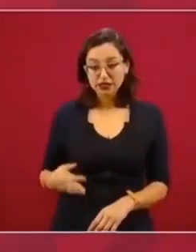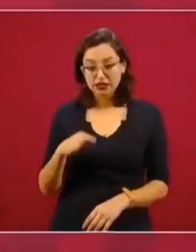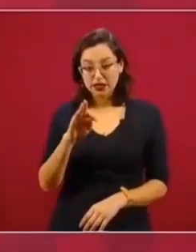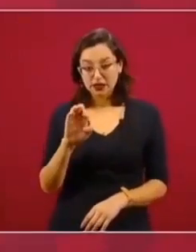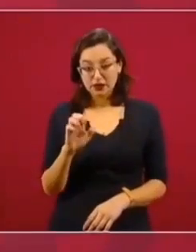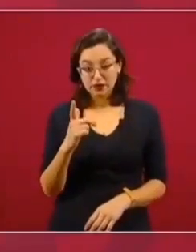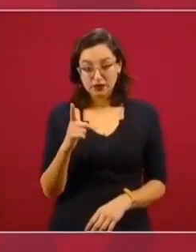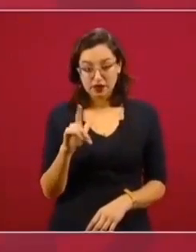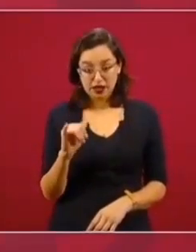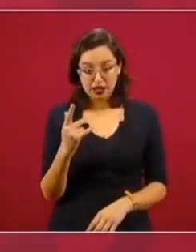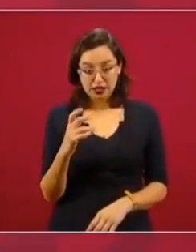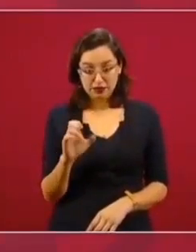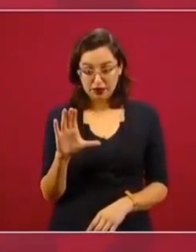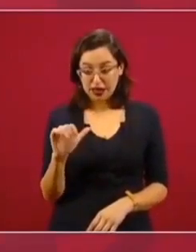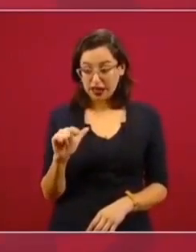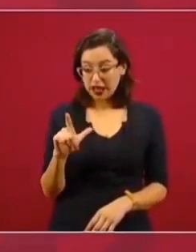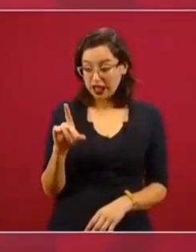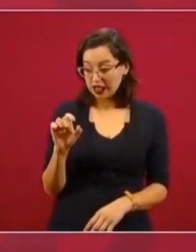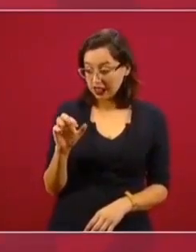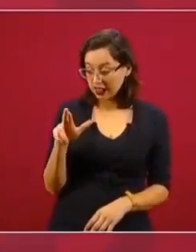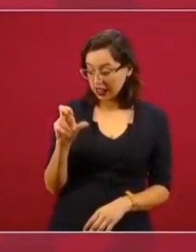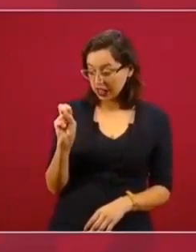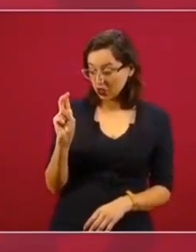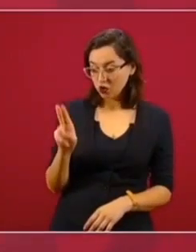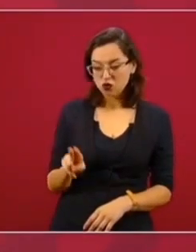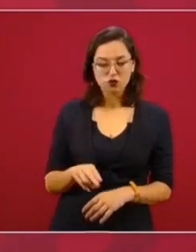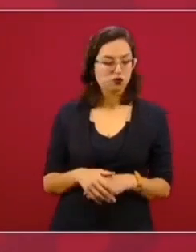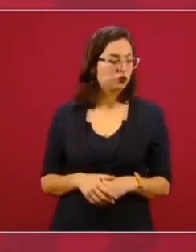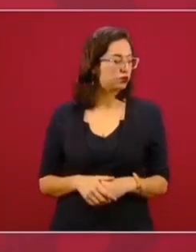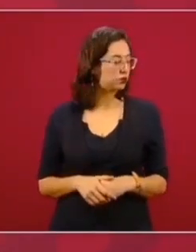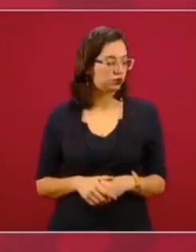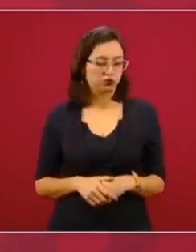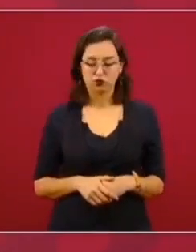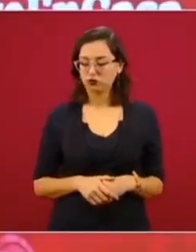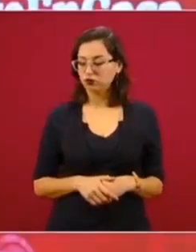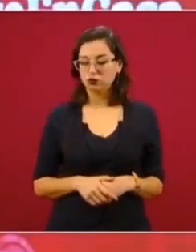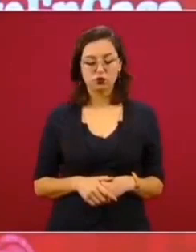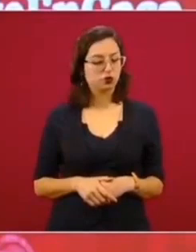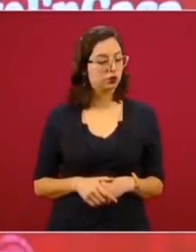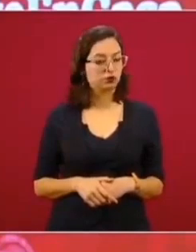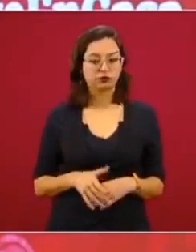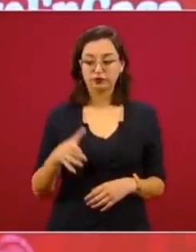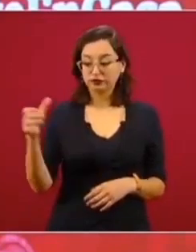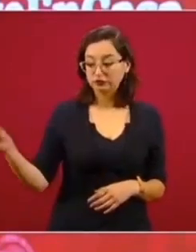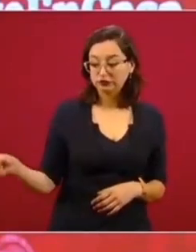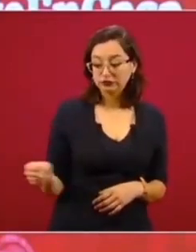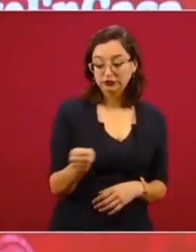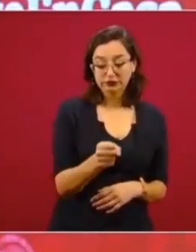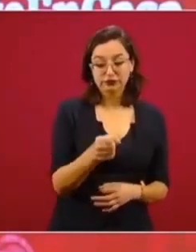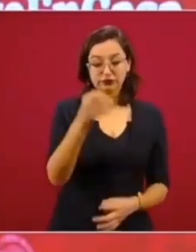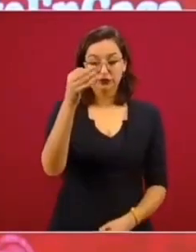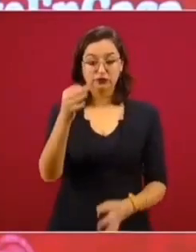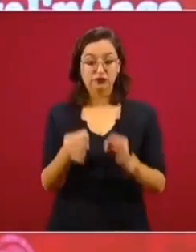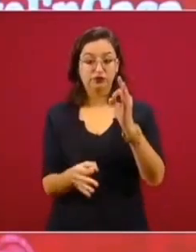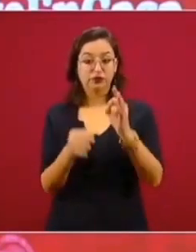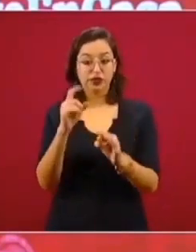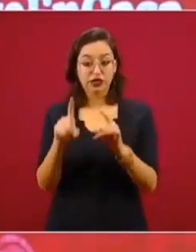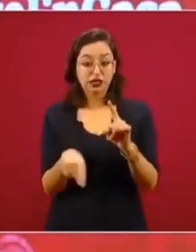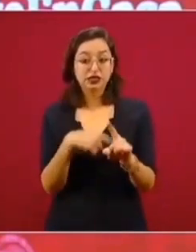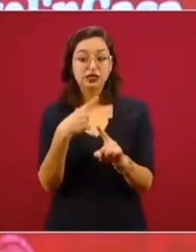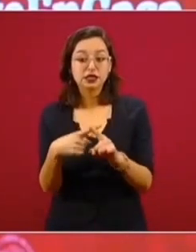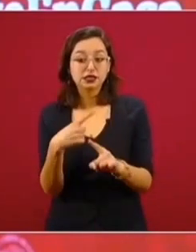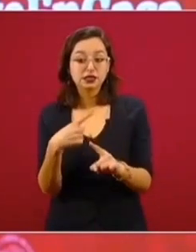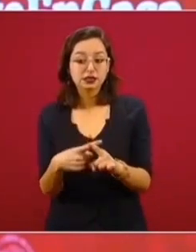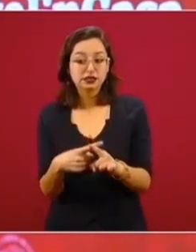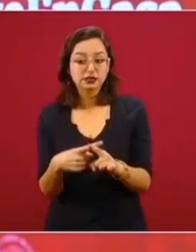El que está detenido y está siendo juzgado es el